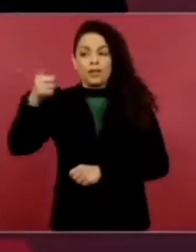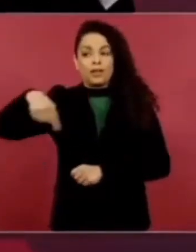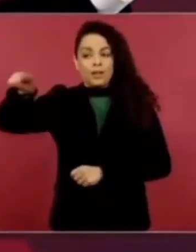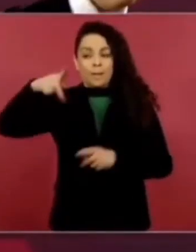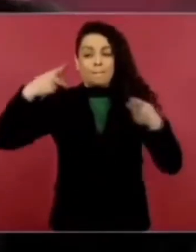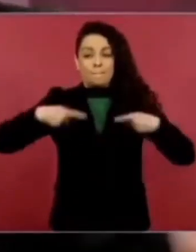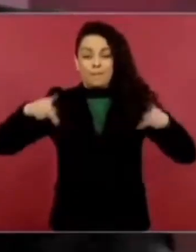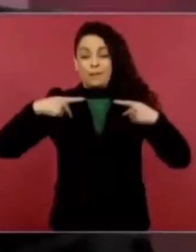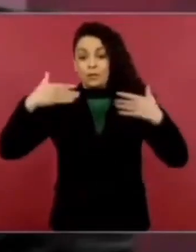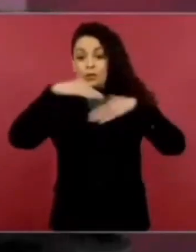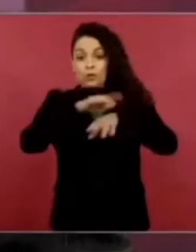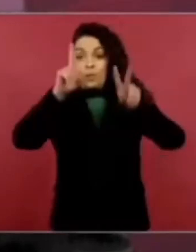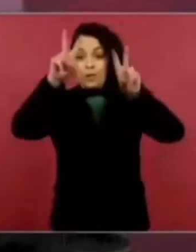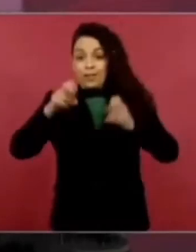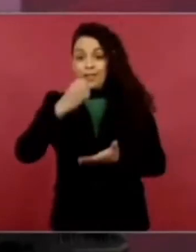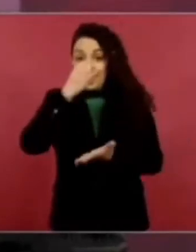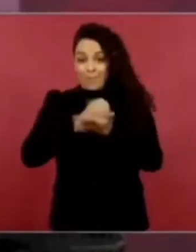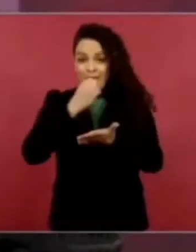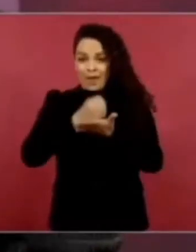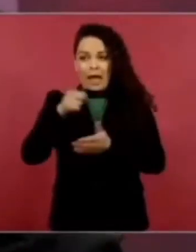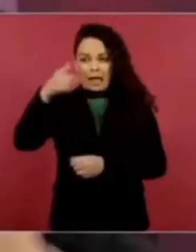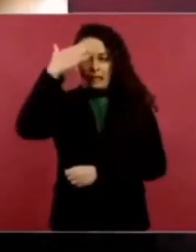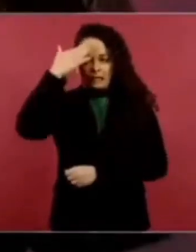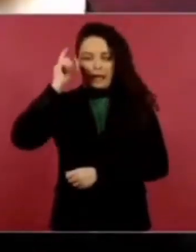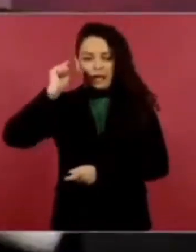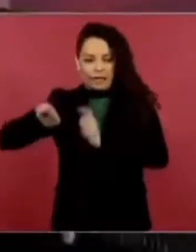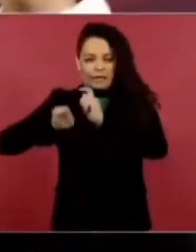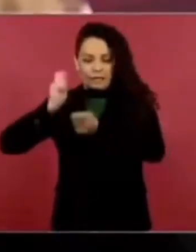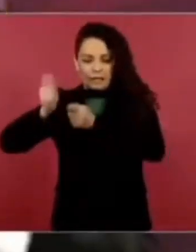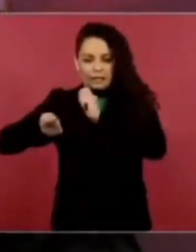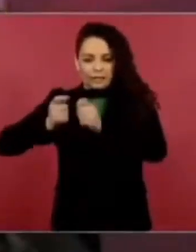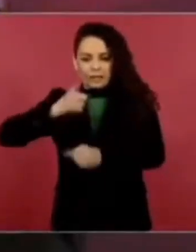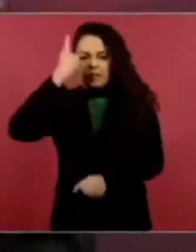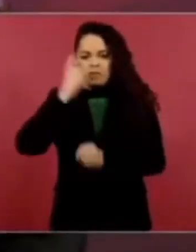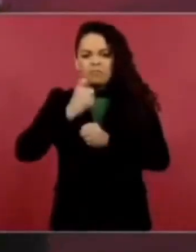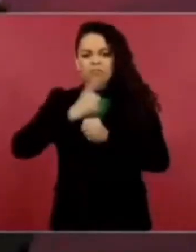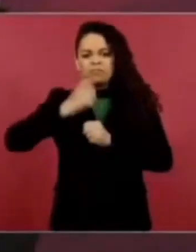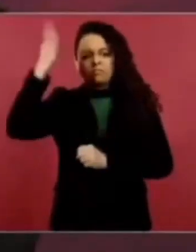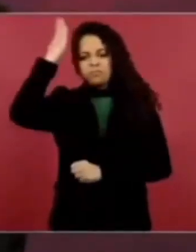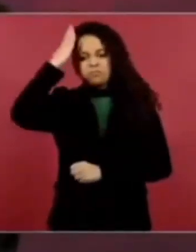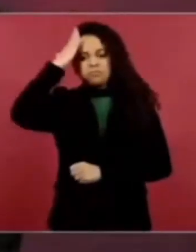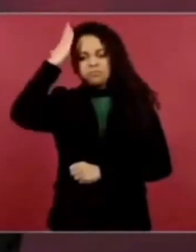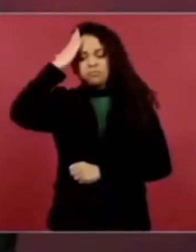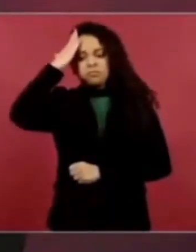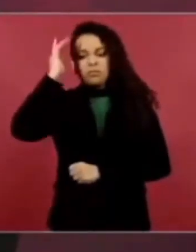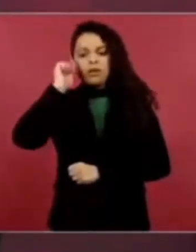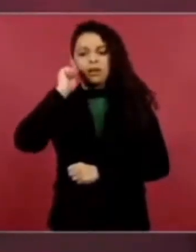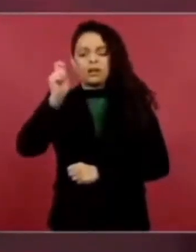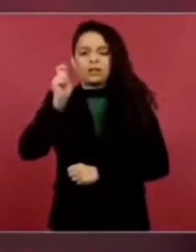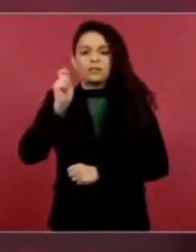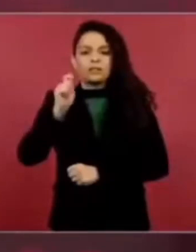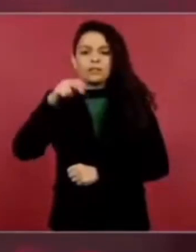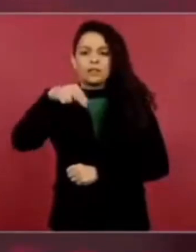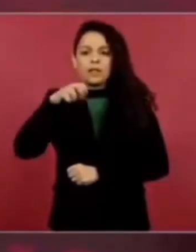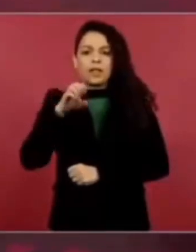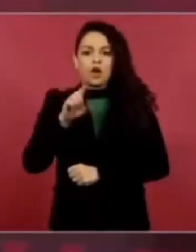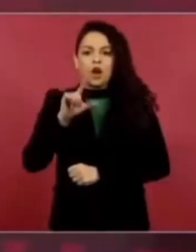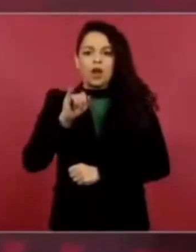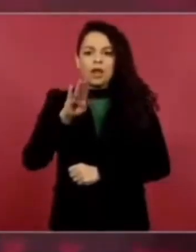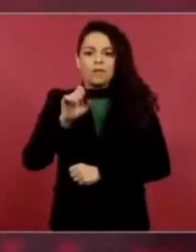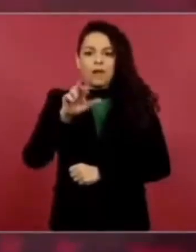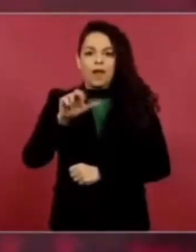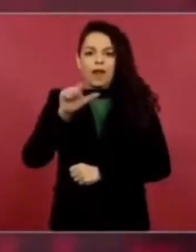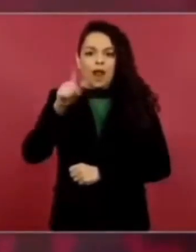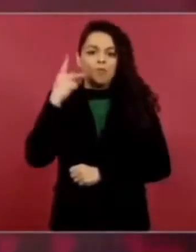lo que me estoy refiriendo. El padre de la política neoliberal, que era lo que estaban aplicando